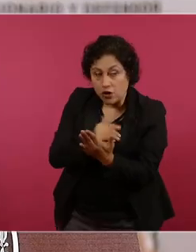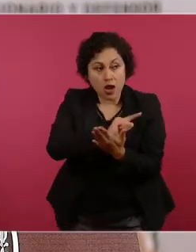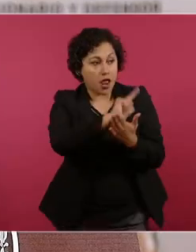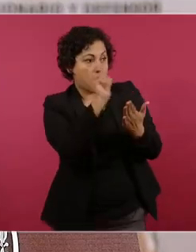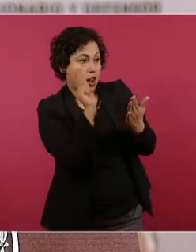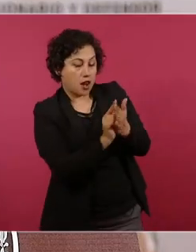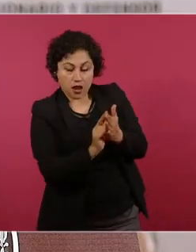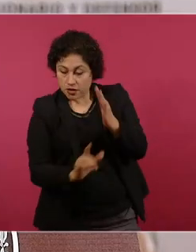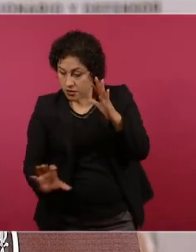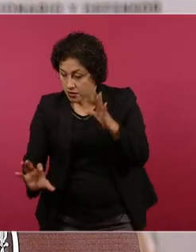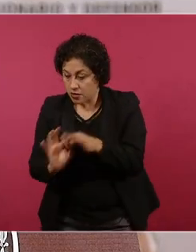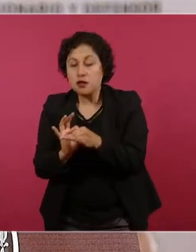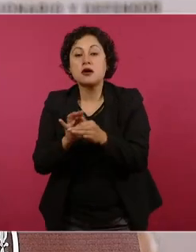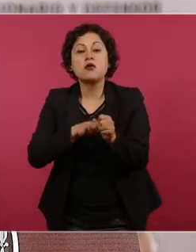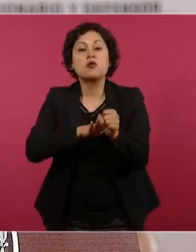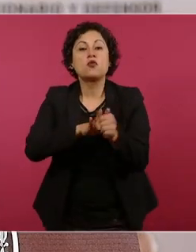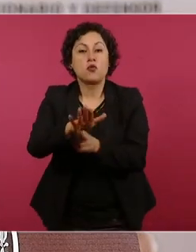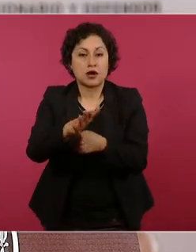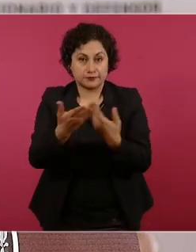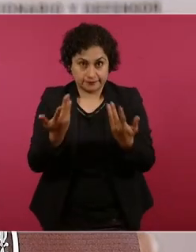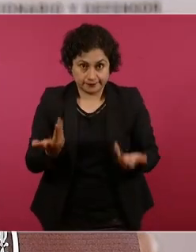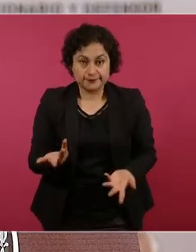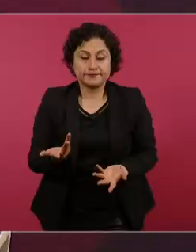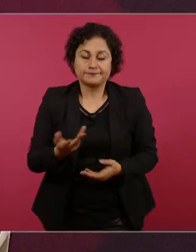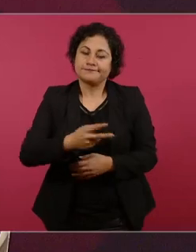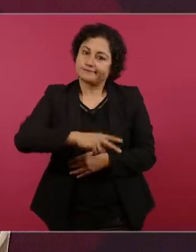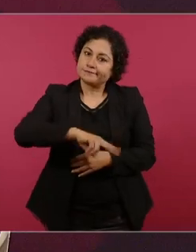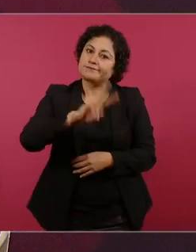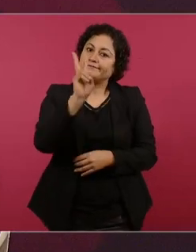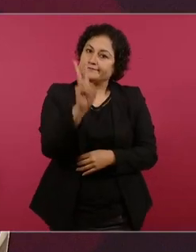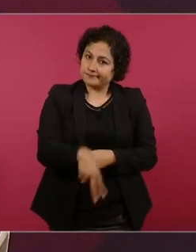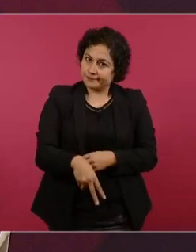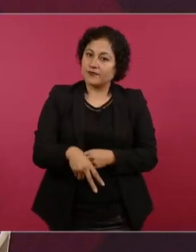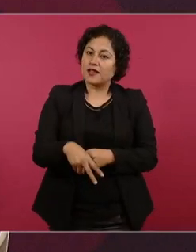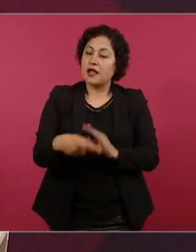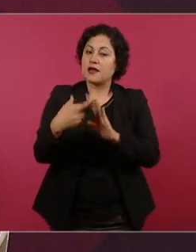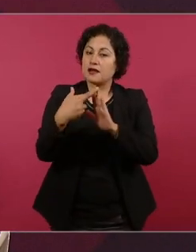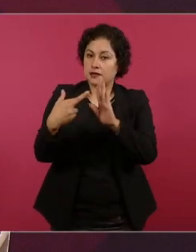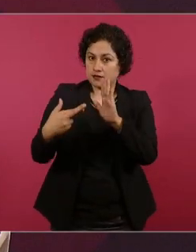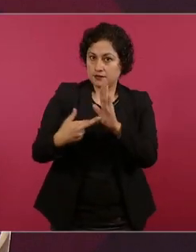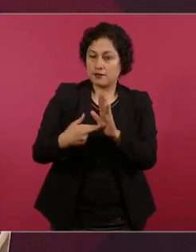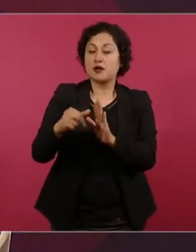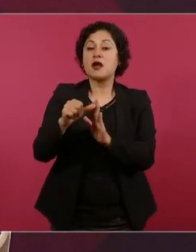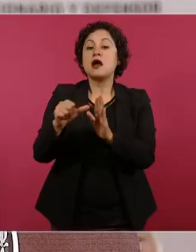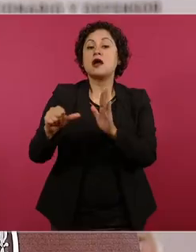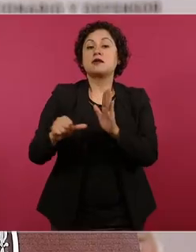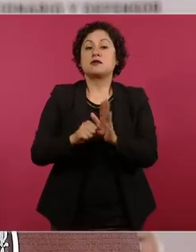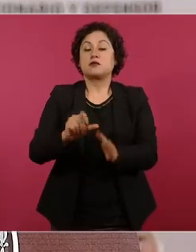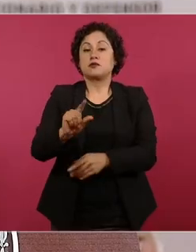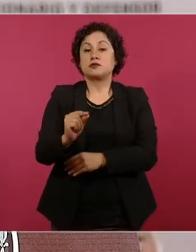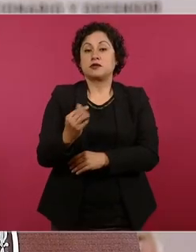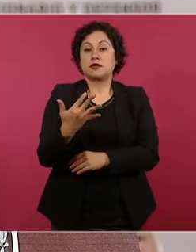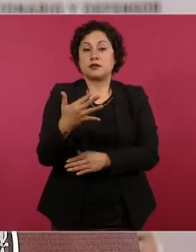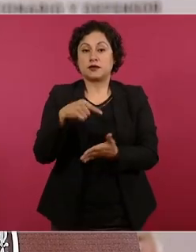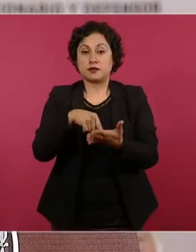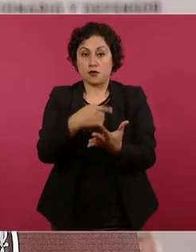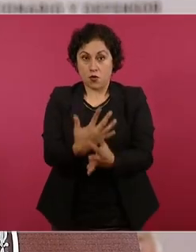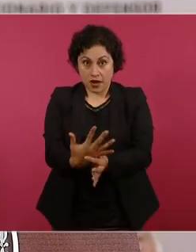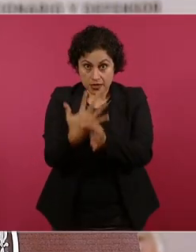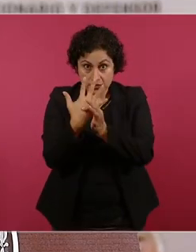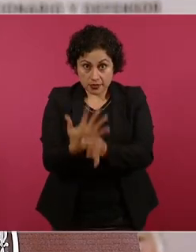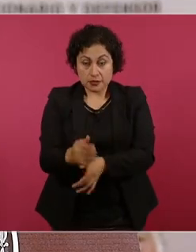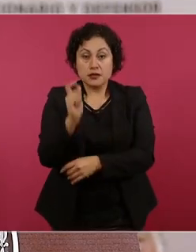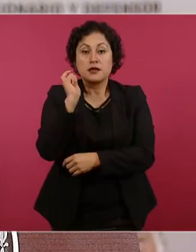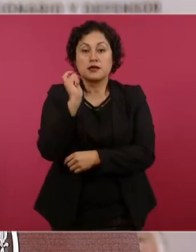efecto tomando en cuenta algunas disposiciones del código fiscal como el artículo 75 que habla de las